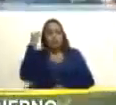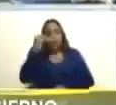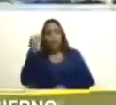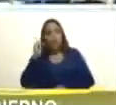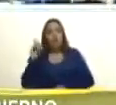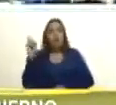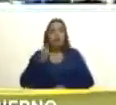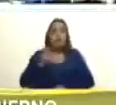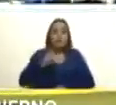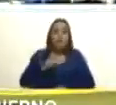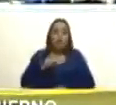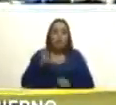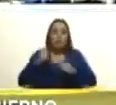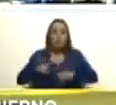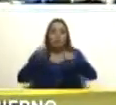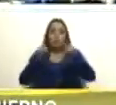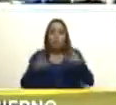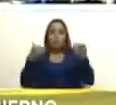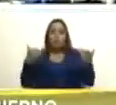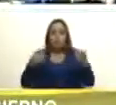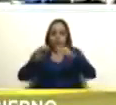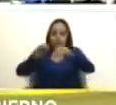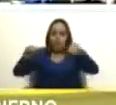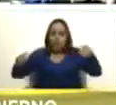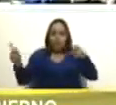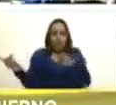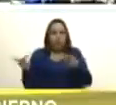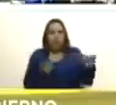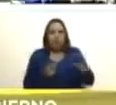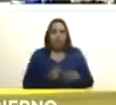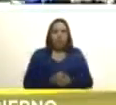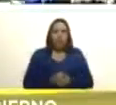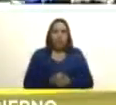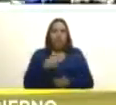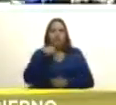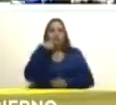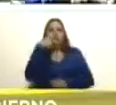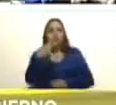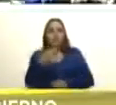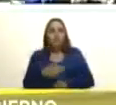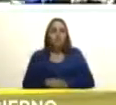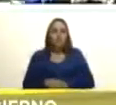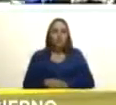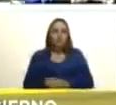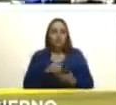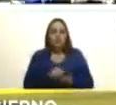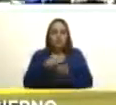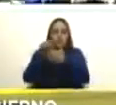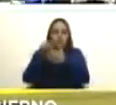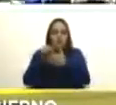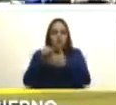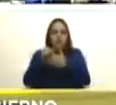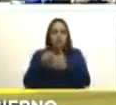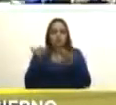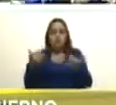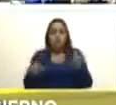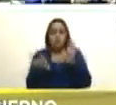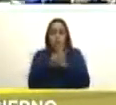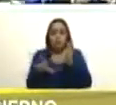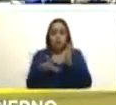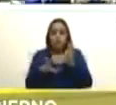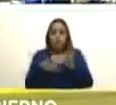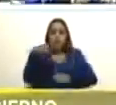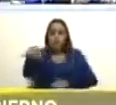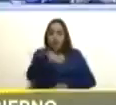oportuno convocarlo para que la voz del liderazgo legítimo de los estados y